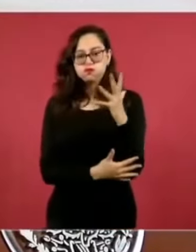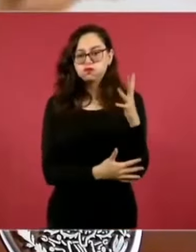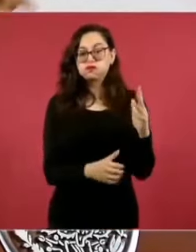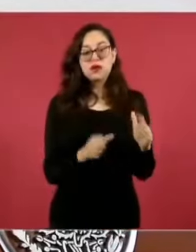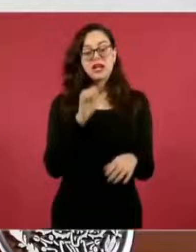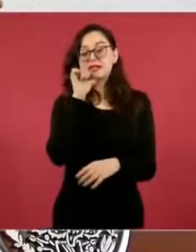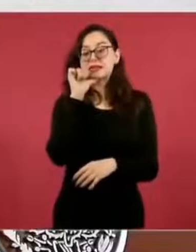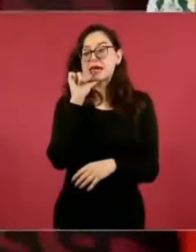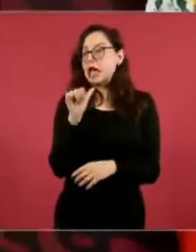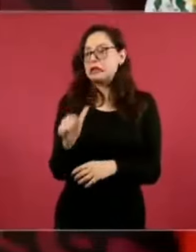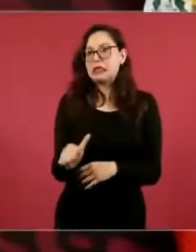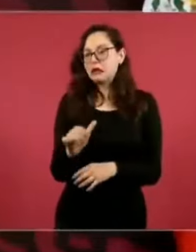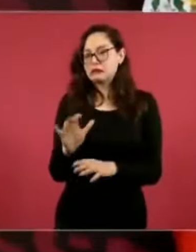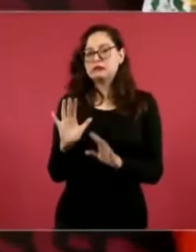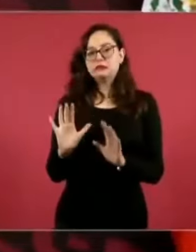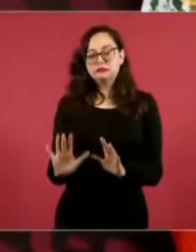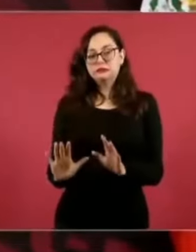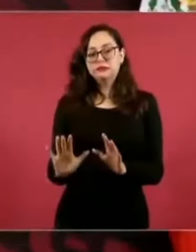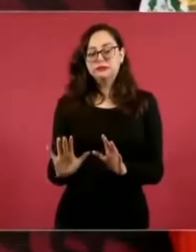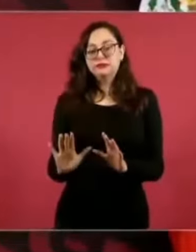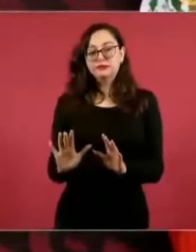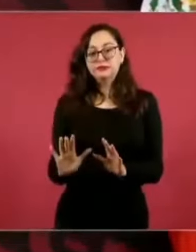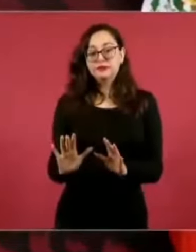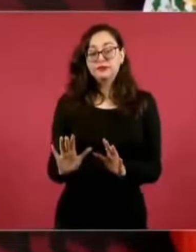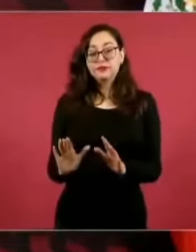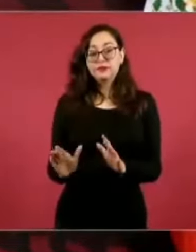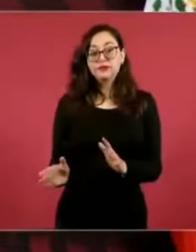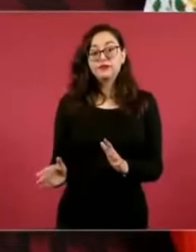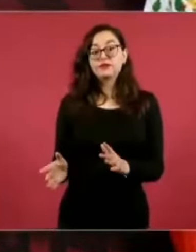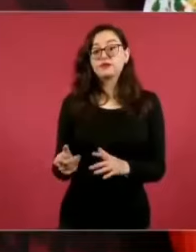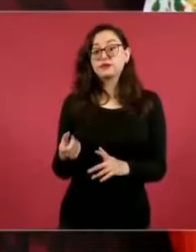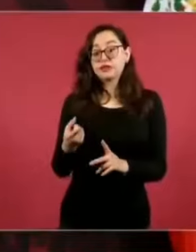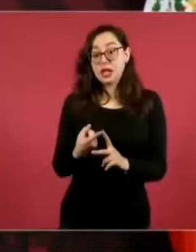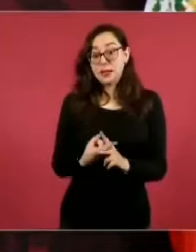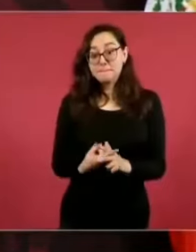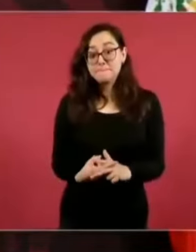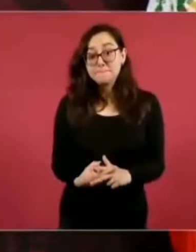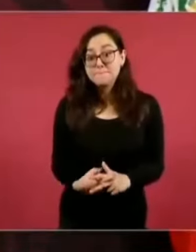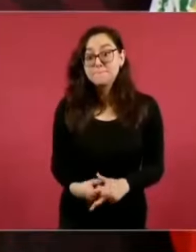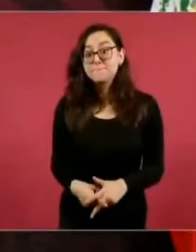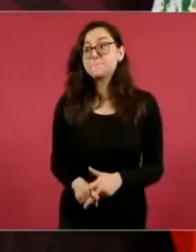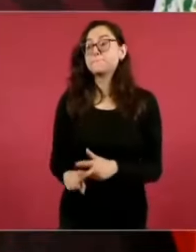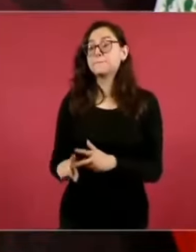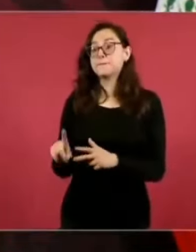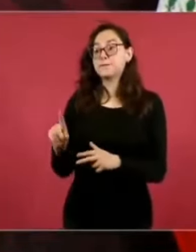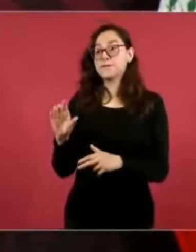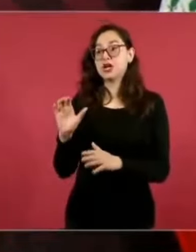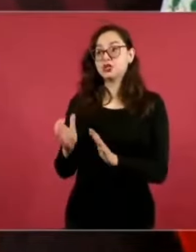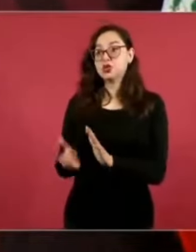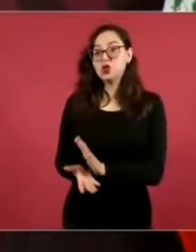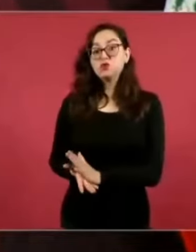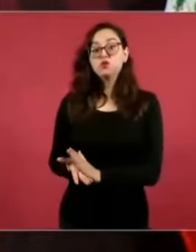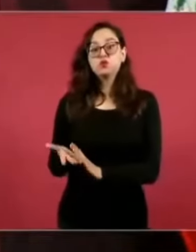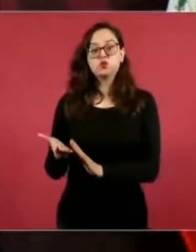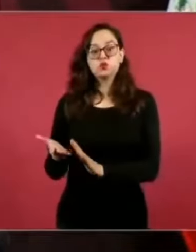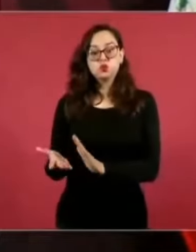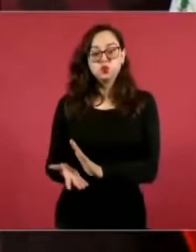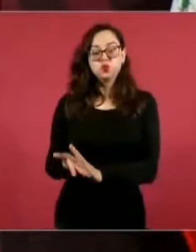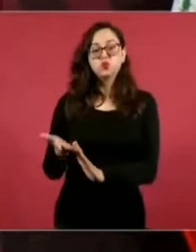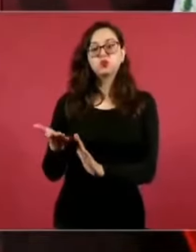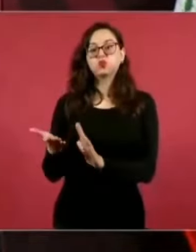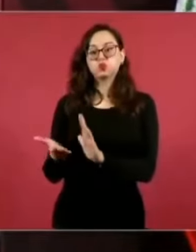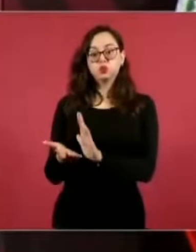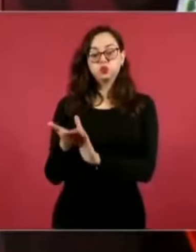estaban trabajando básicamente en Cancún y entonces al mismo tiempo